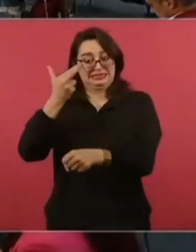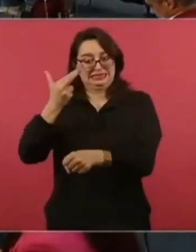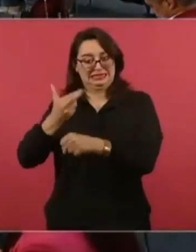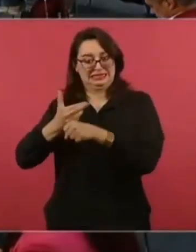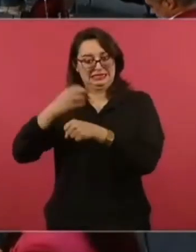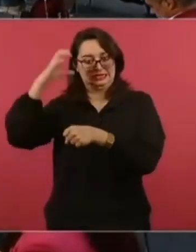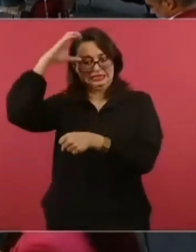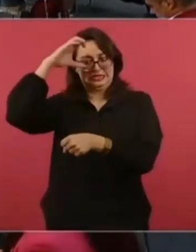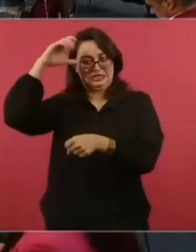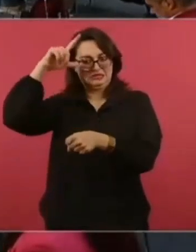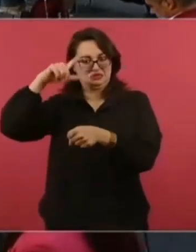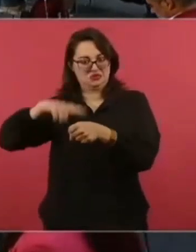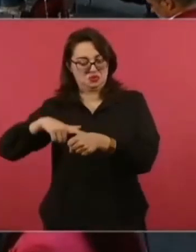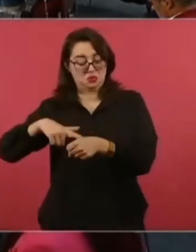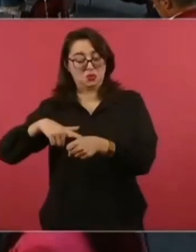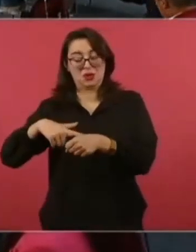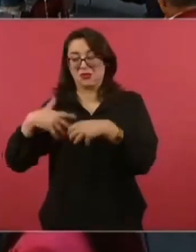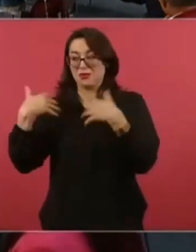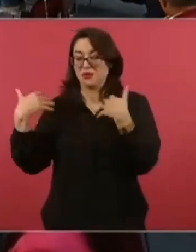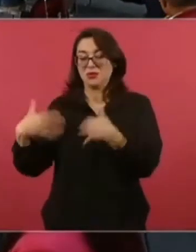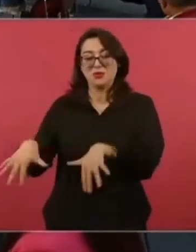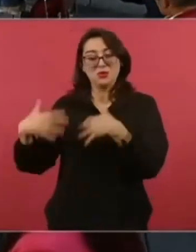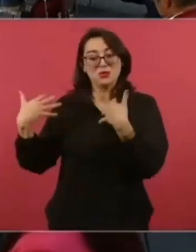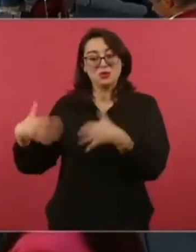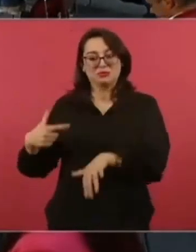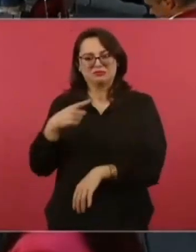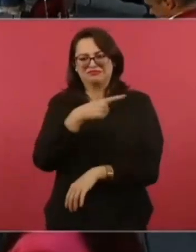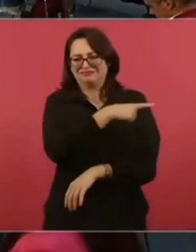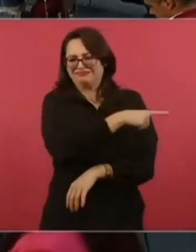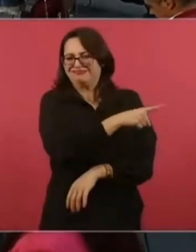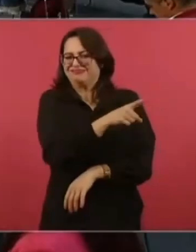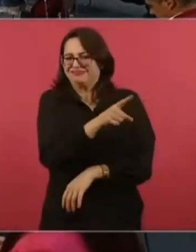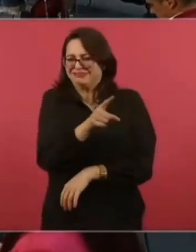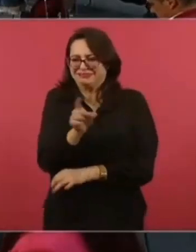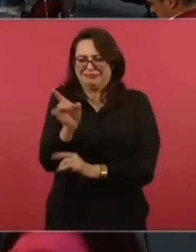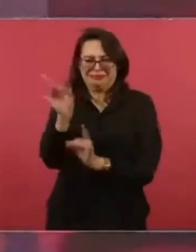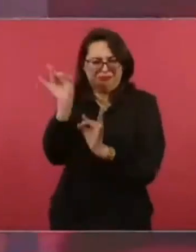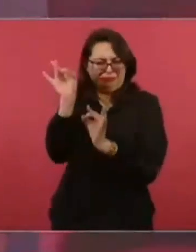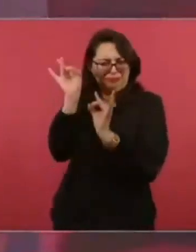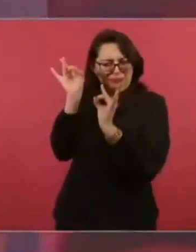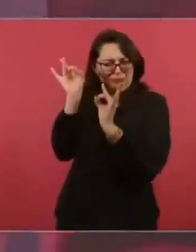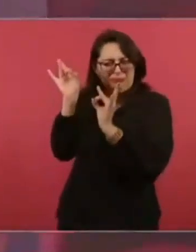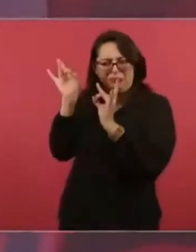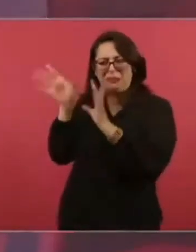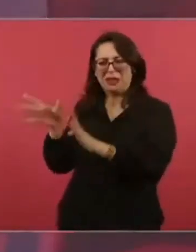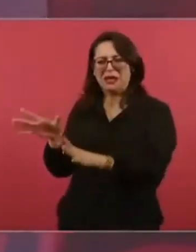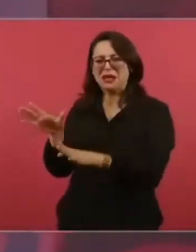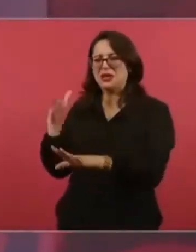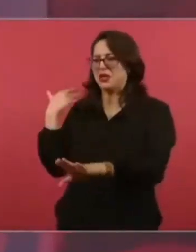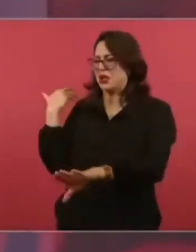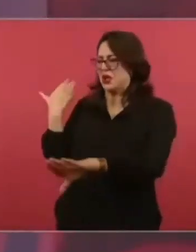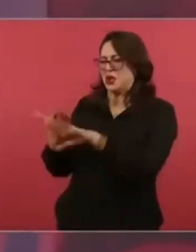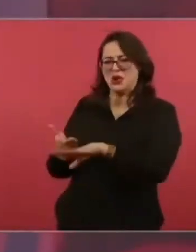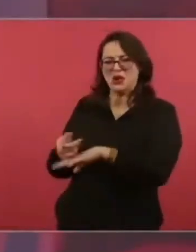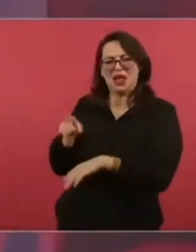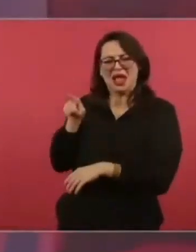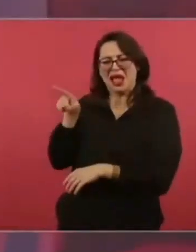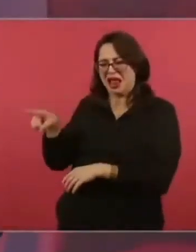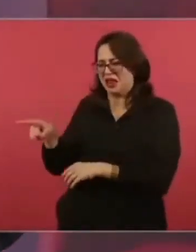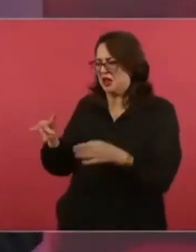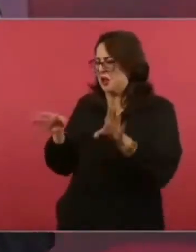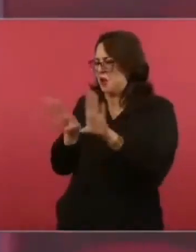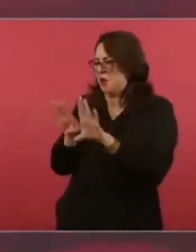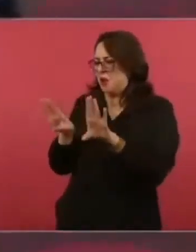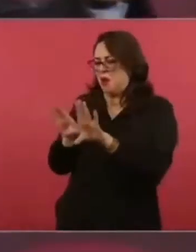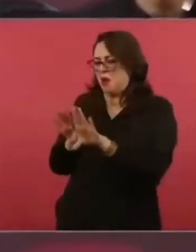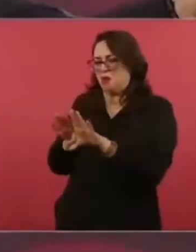Y alarmadísimos, ¿cómo va a estar en Cultura, en la Ciudad de México,